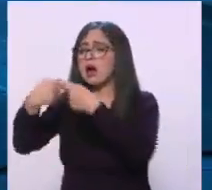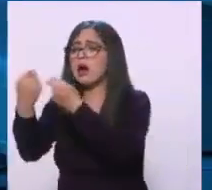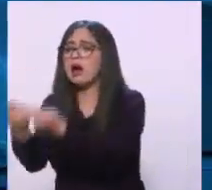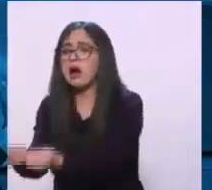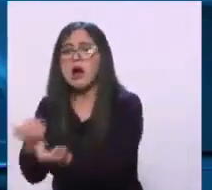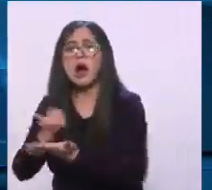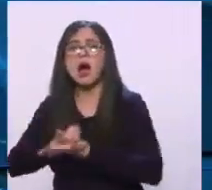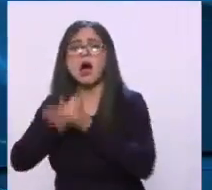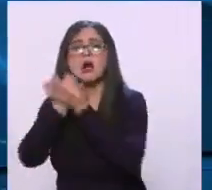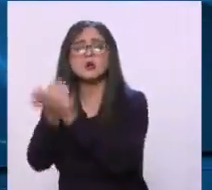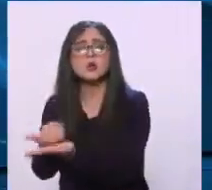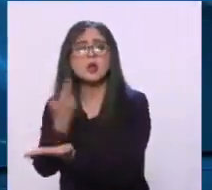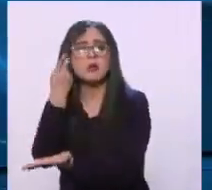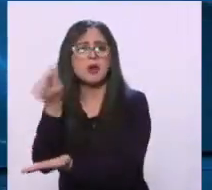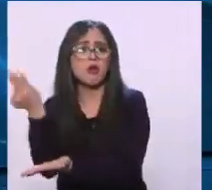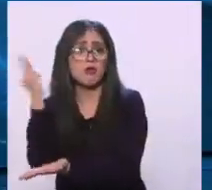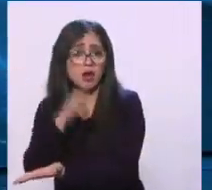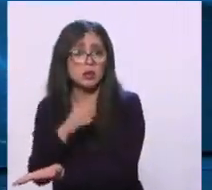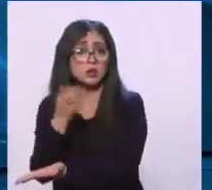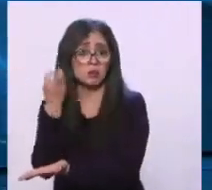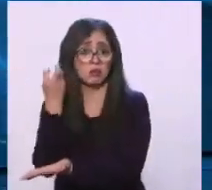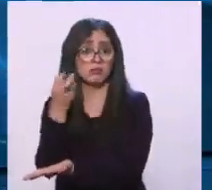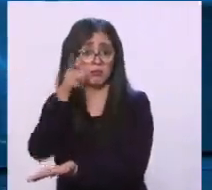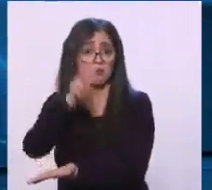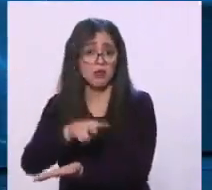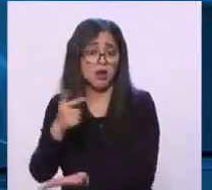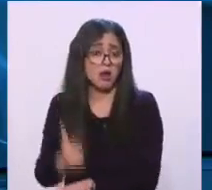el apoyo popular. Y esto también es grave porque